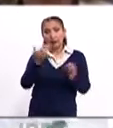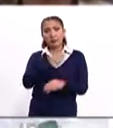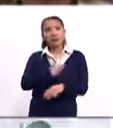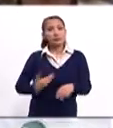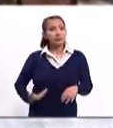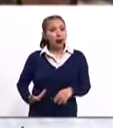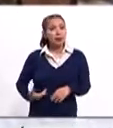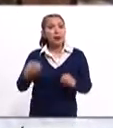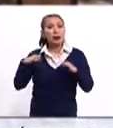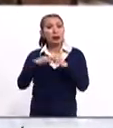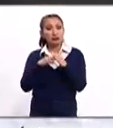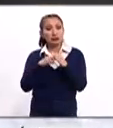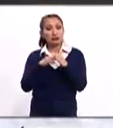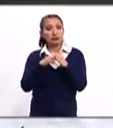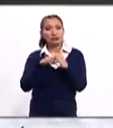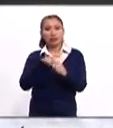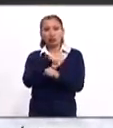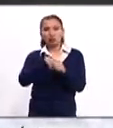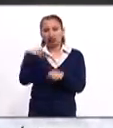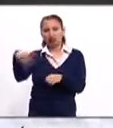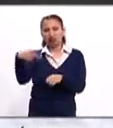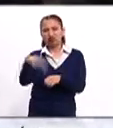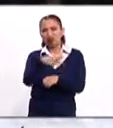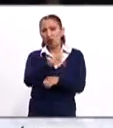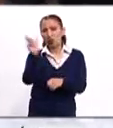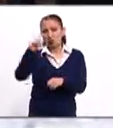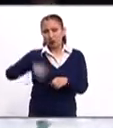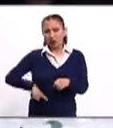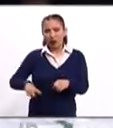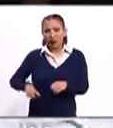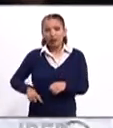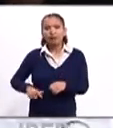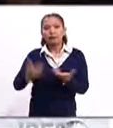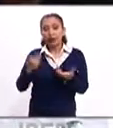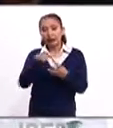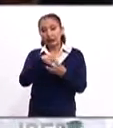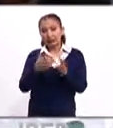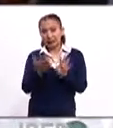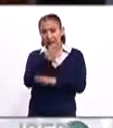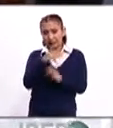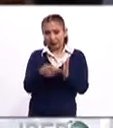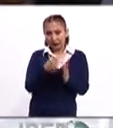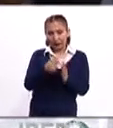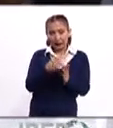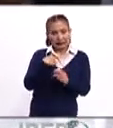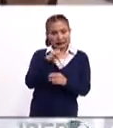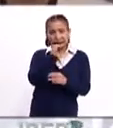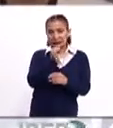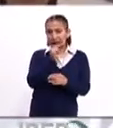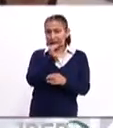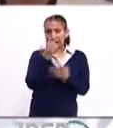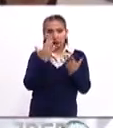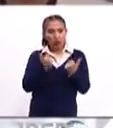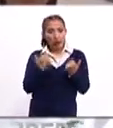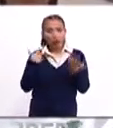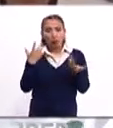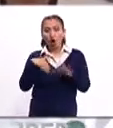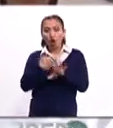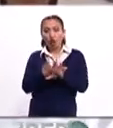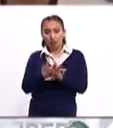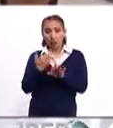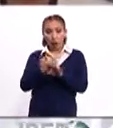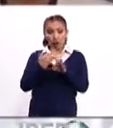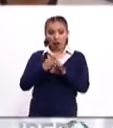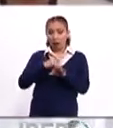presidente una emergencia nacional durante su mandato. En las tres anteriores ocasiones no había existido oposición,